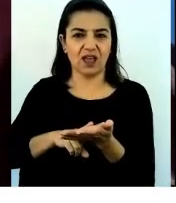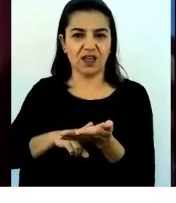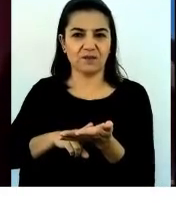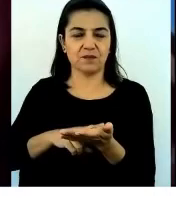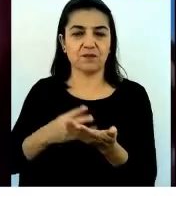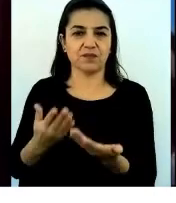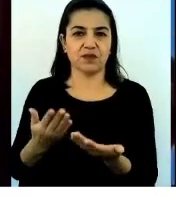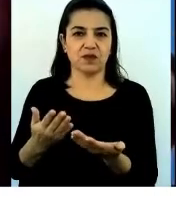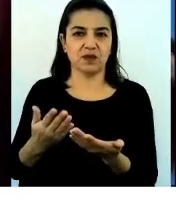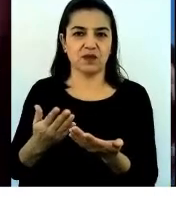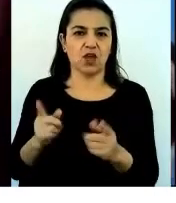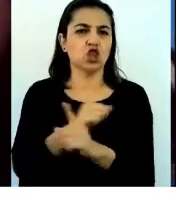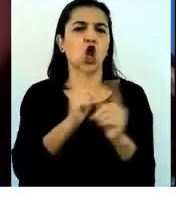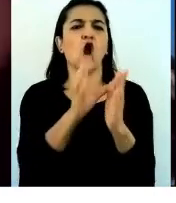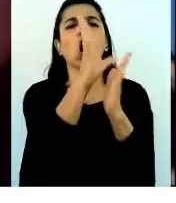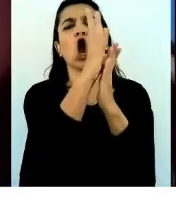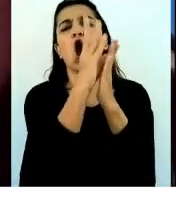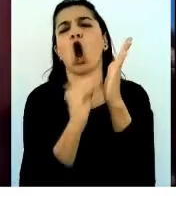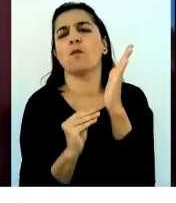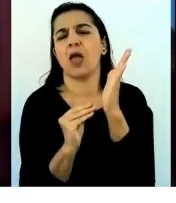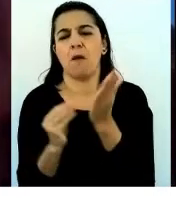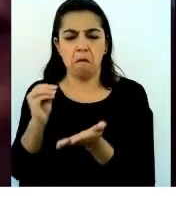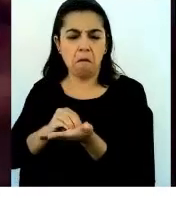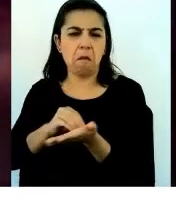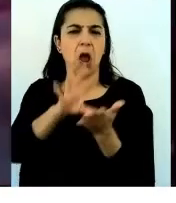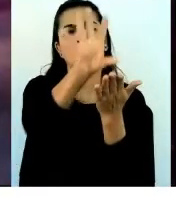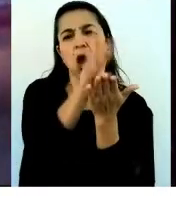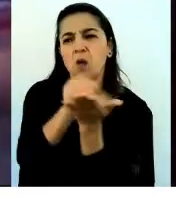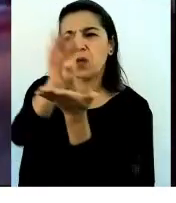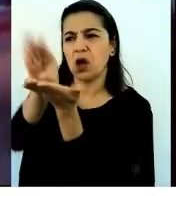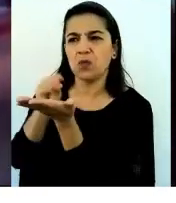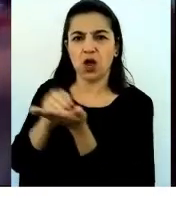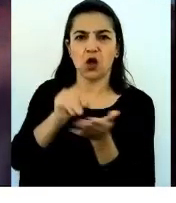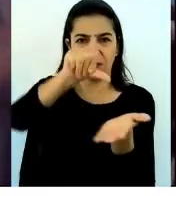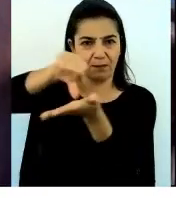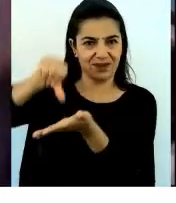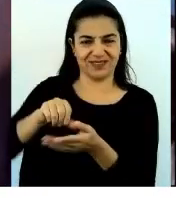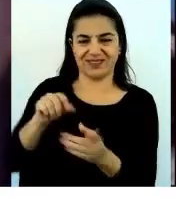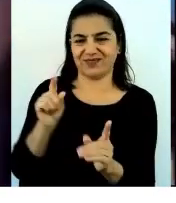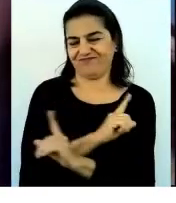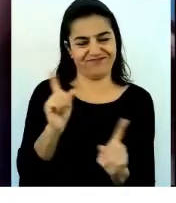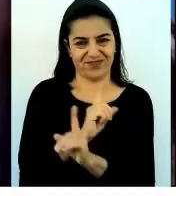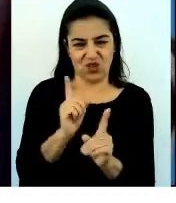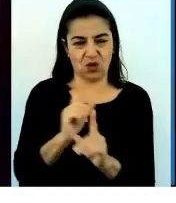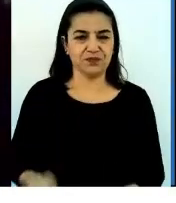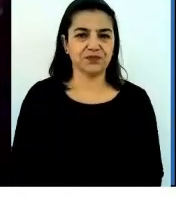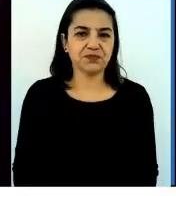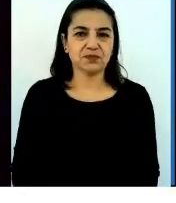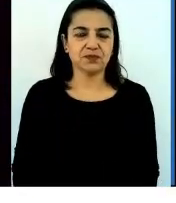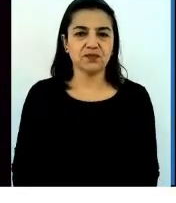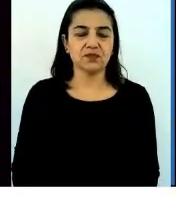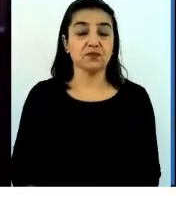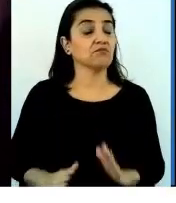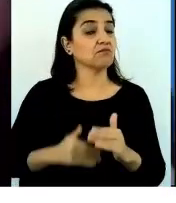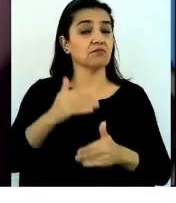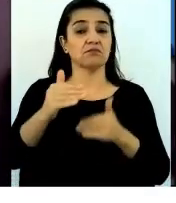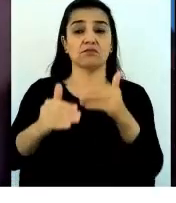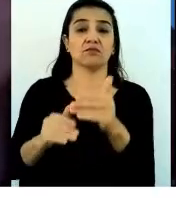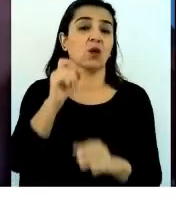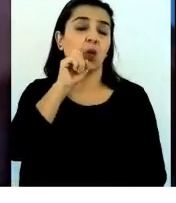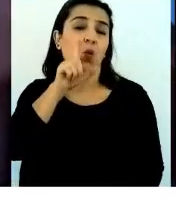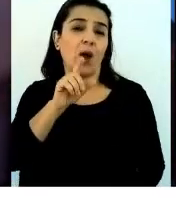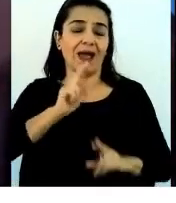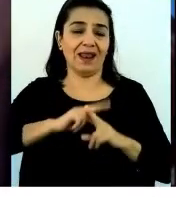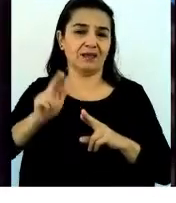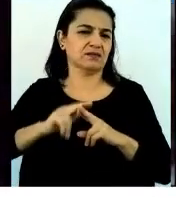de hacer copy-paste, porque copy-paste no funciona de nada. Y al final, ¿cuál podemos hacer con la